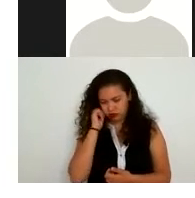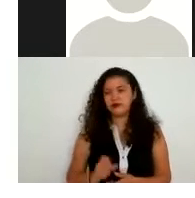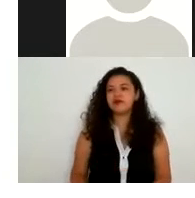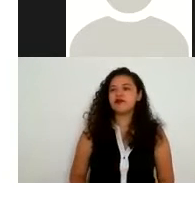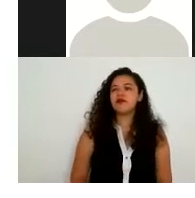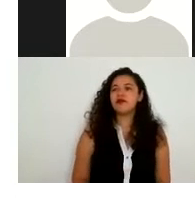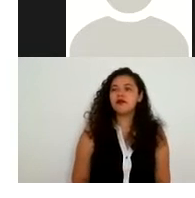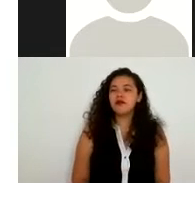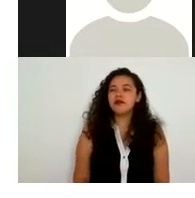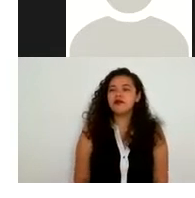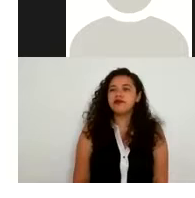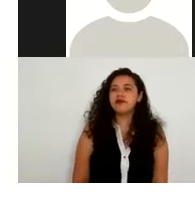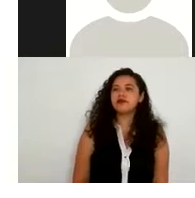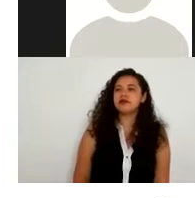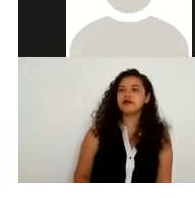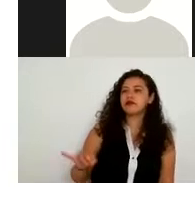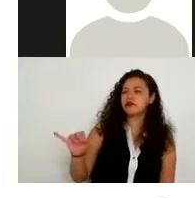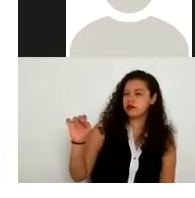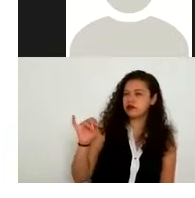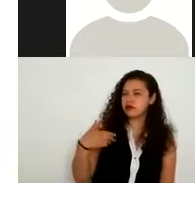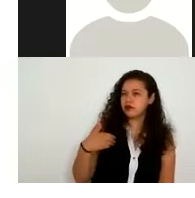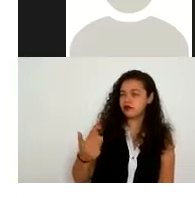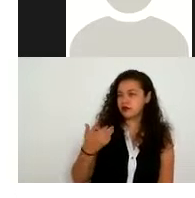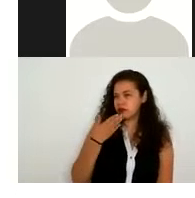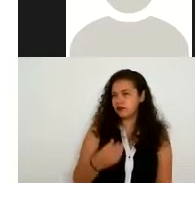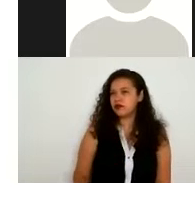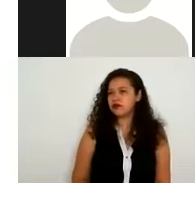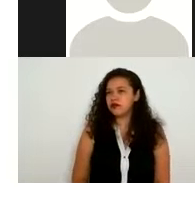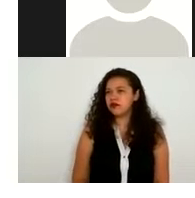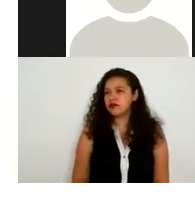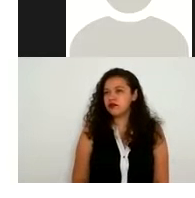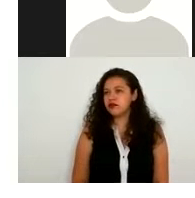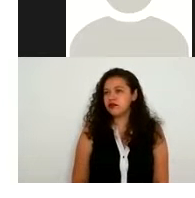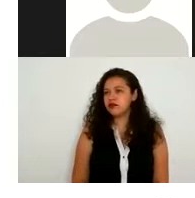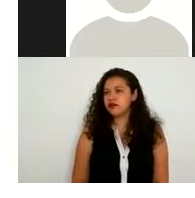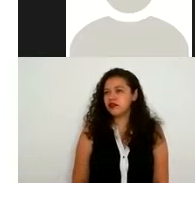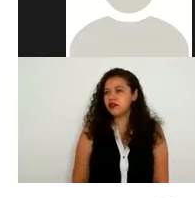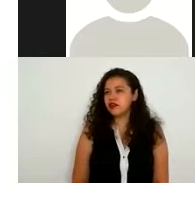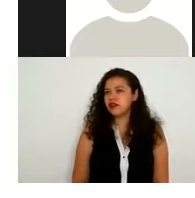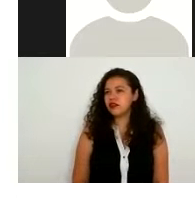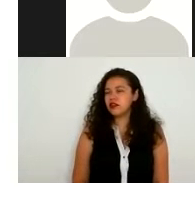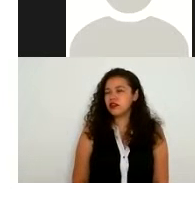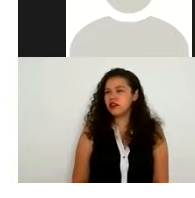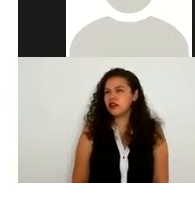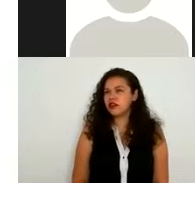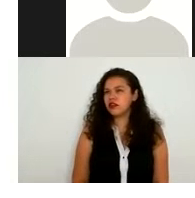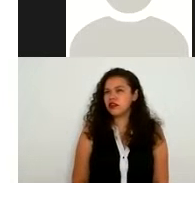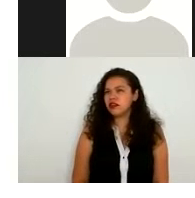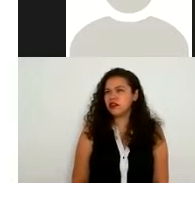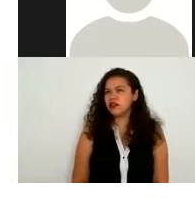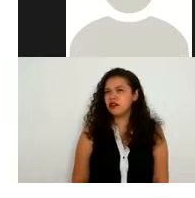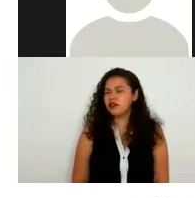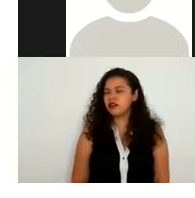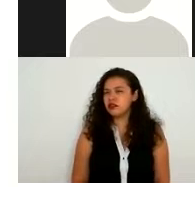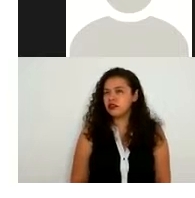si aquí el objetivo principal de la disociación es justo no estar identificando o no estar siendo identificable